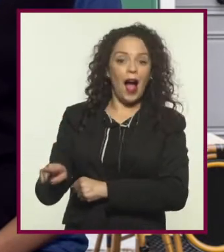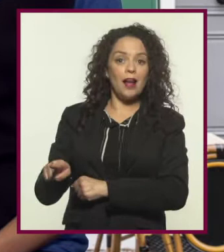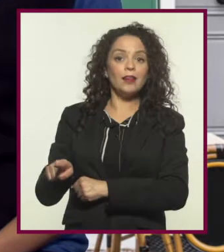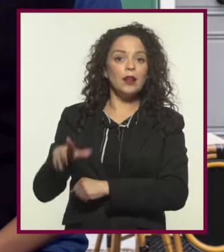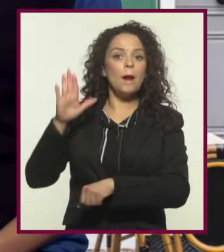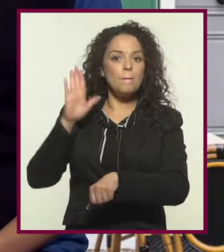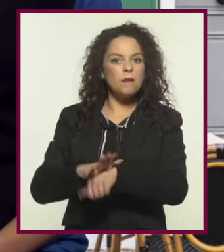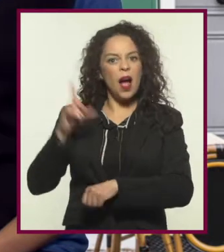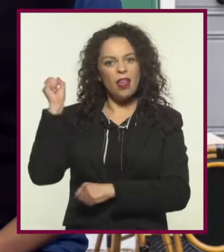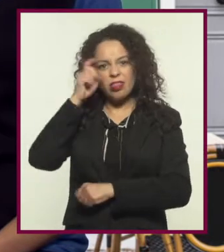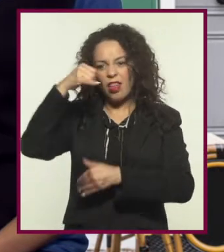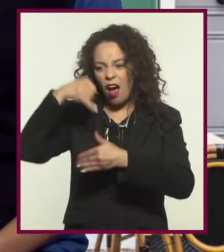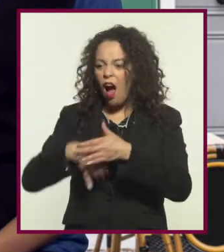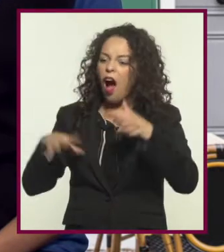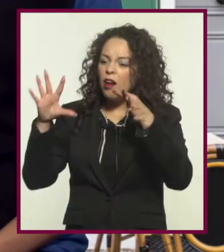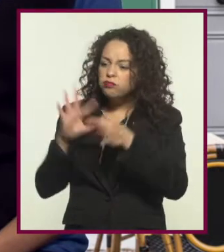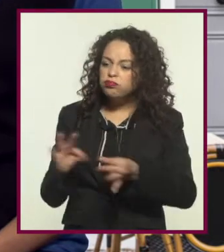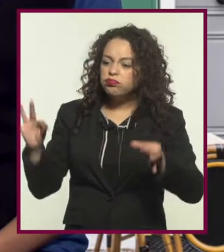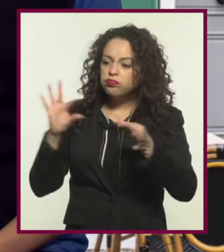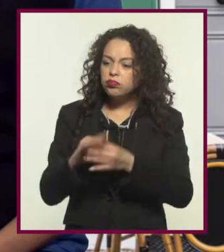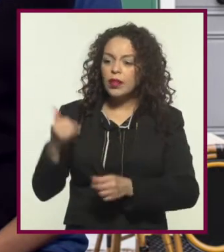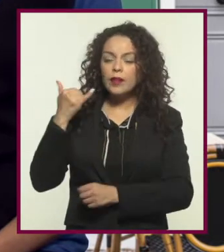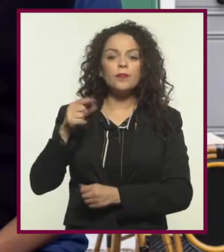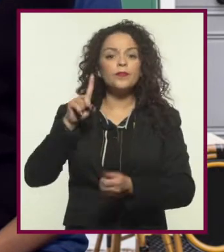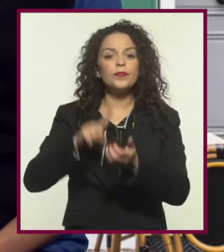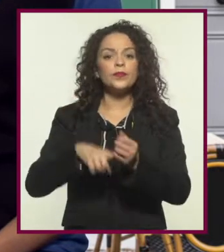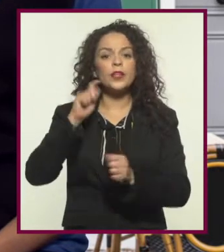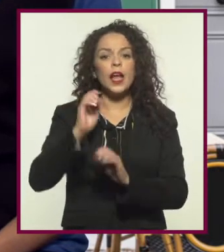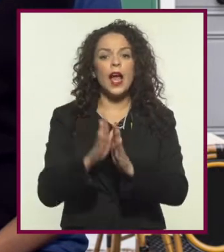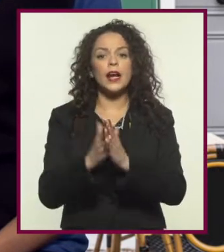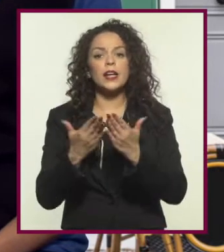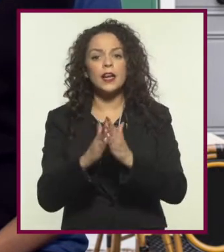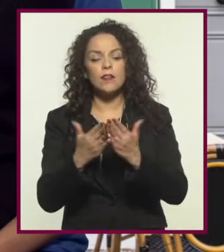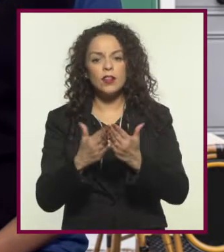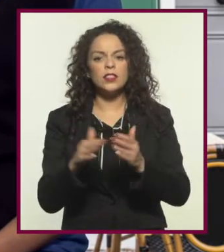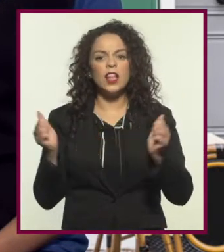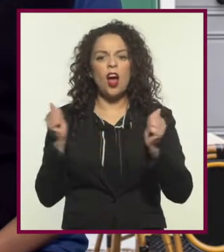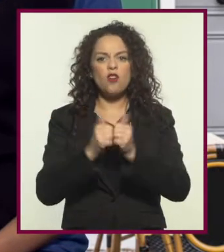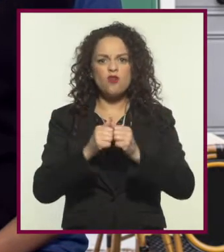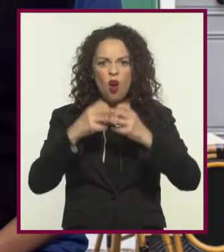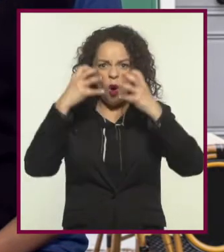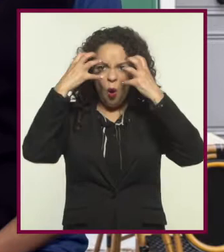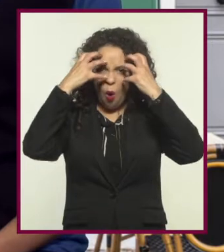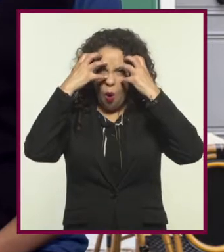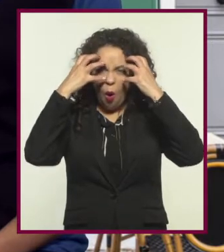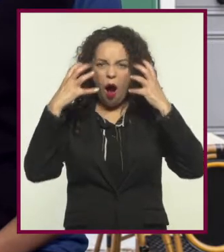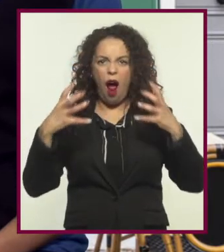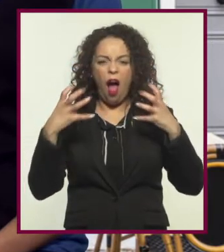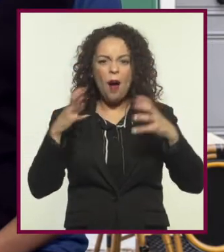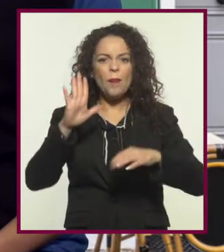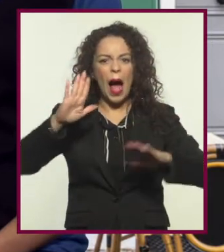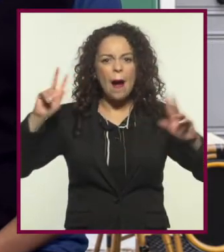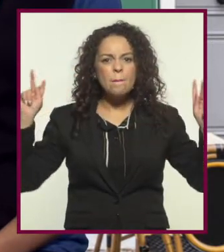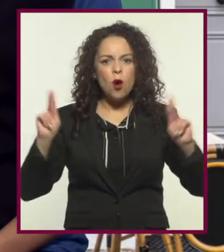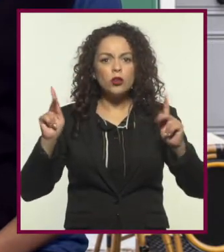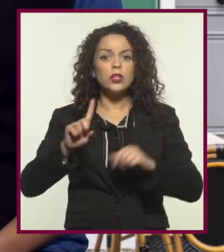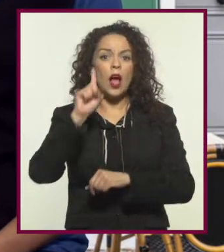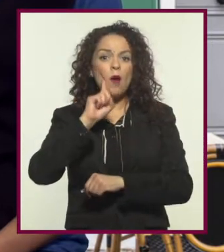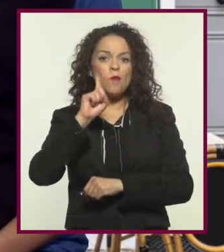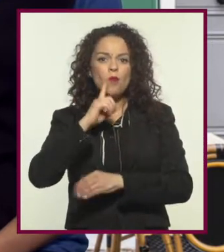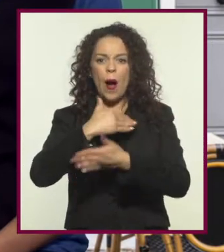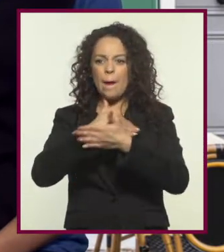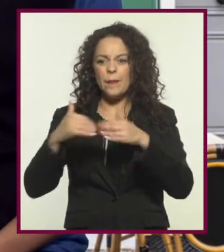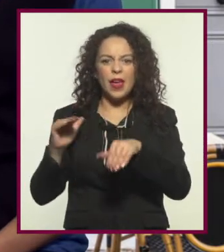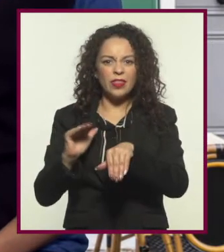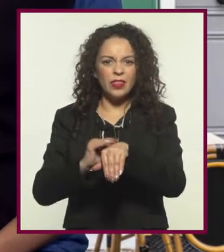argumentos se vuelven más complejos. Además, las llamativas portadas de las revistas con monstruos de ojos de mosca y mujeres medio